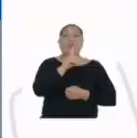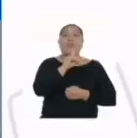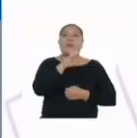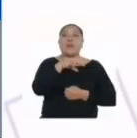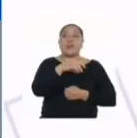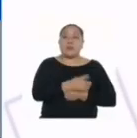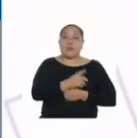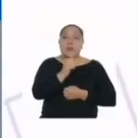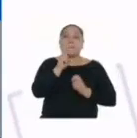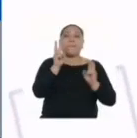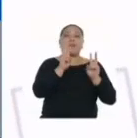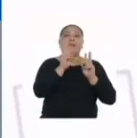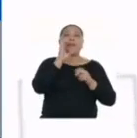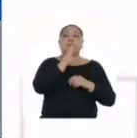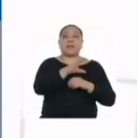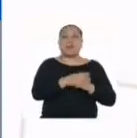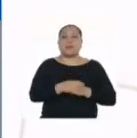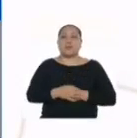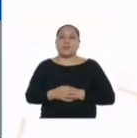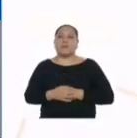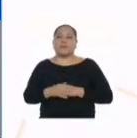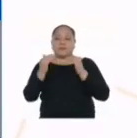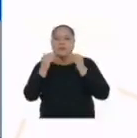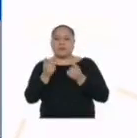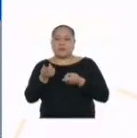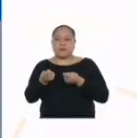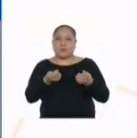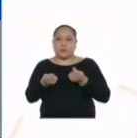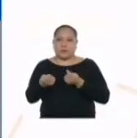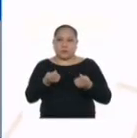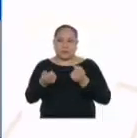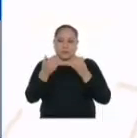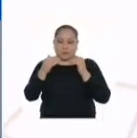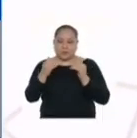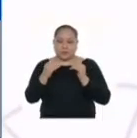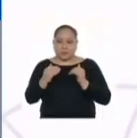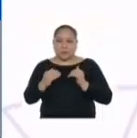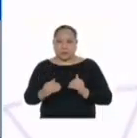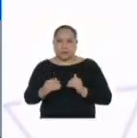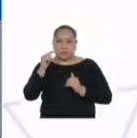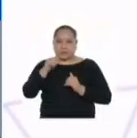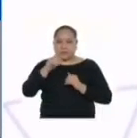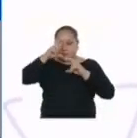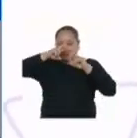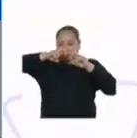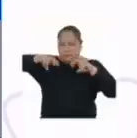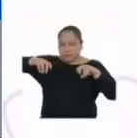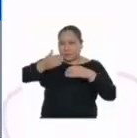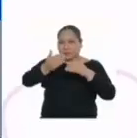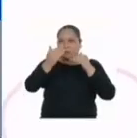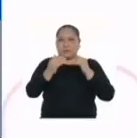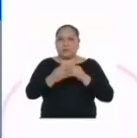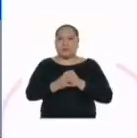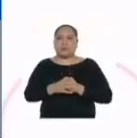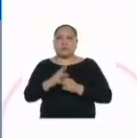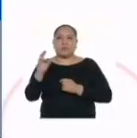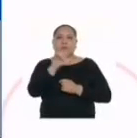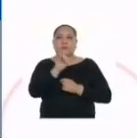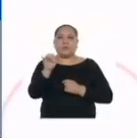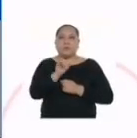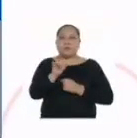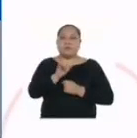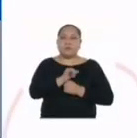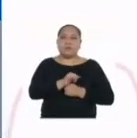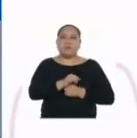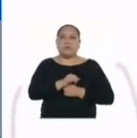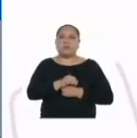Las variables intervinientes que hay que controlar para que nuestra indagación tenga éxito son Igual cantidad